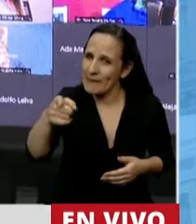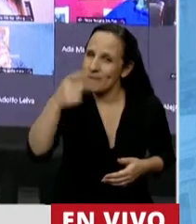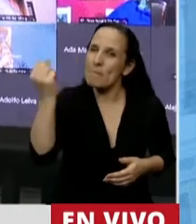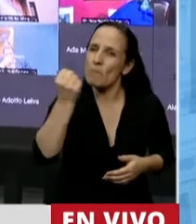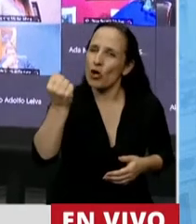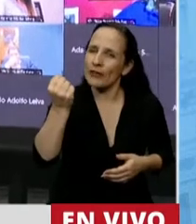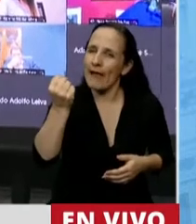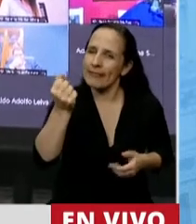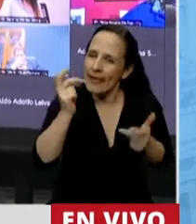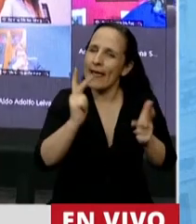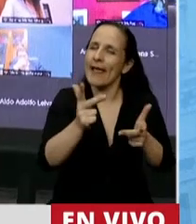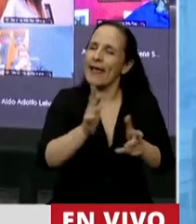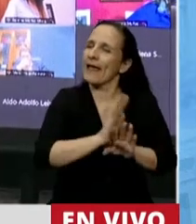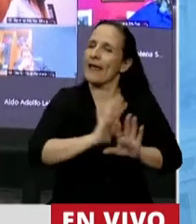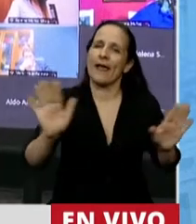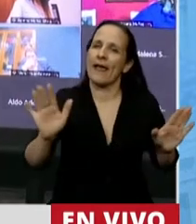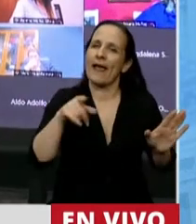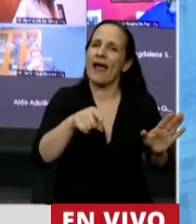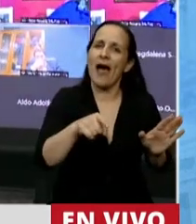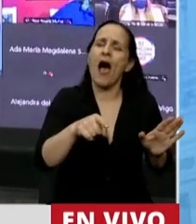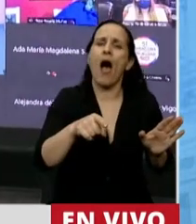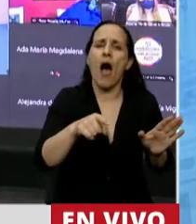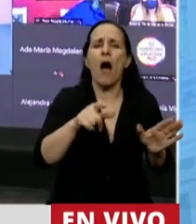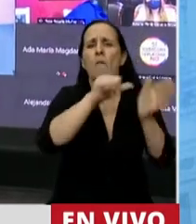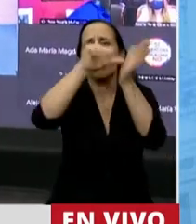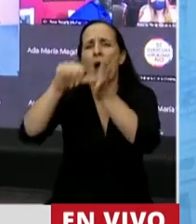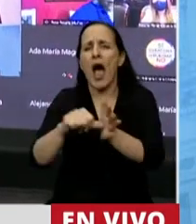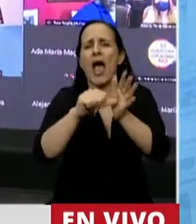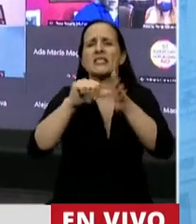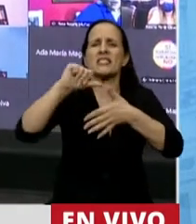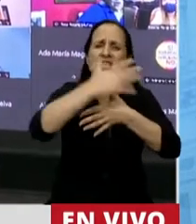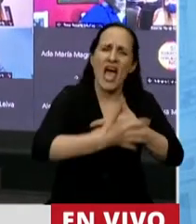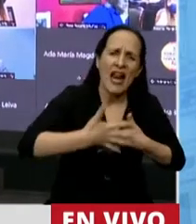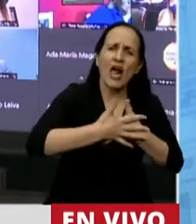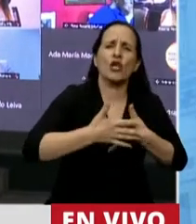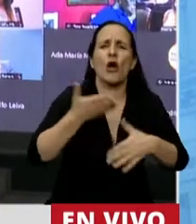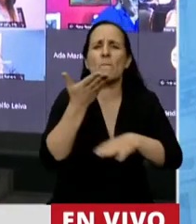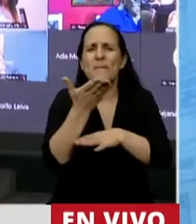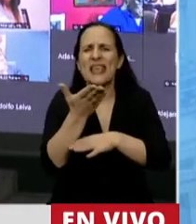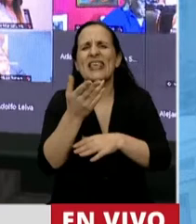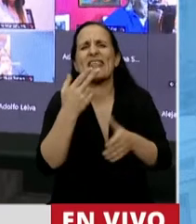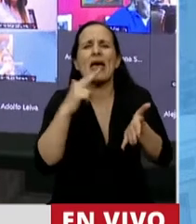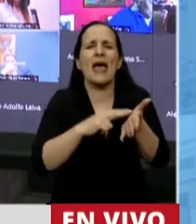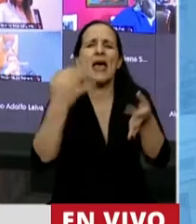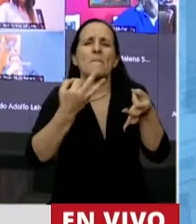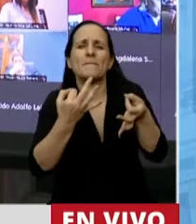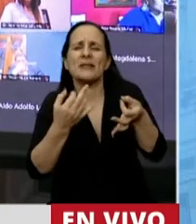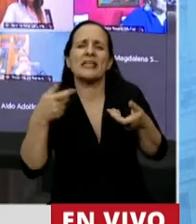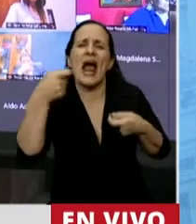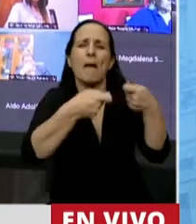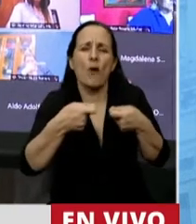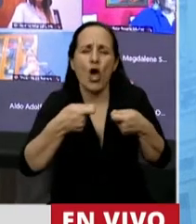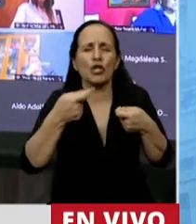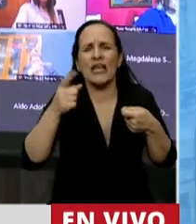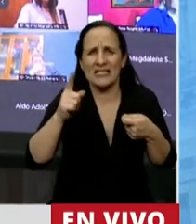desmetificar esta cuestión de que en muchos países de las regiones se han pedido aportes extraordinarios en el